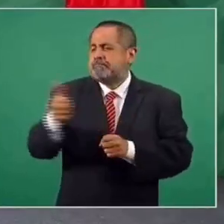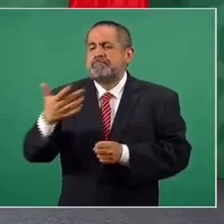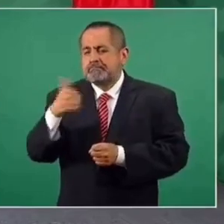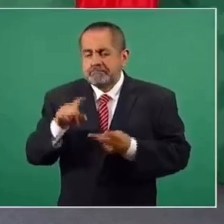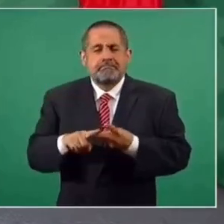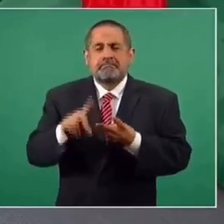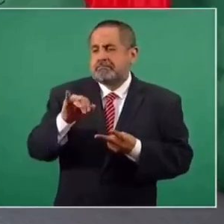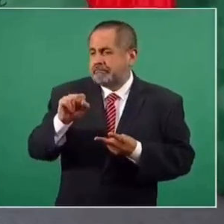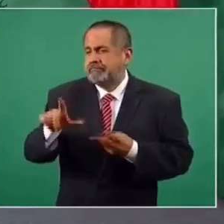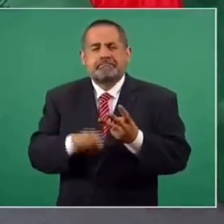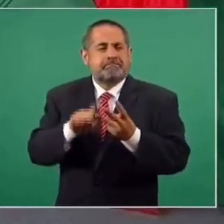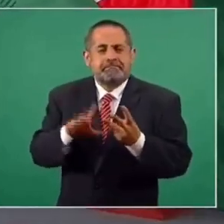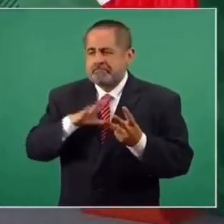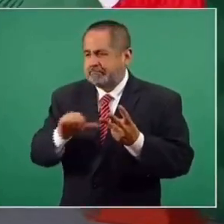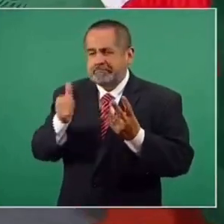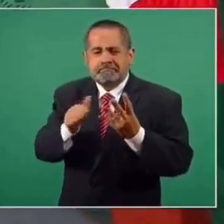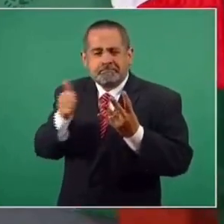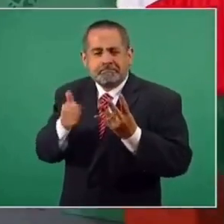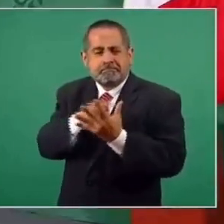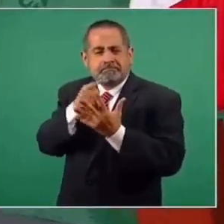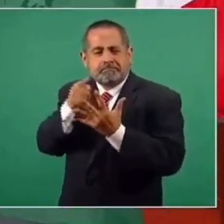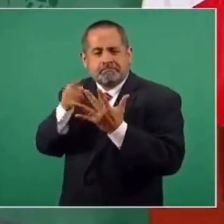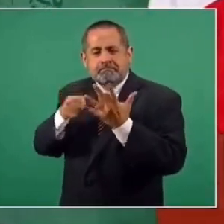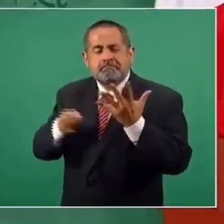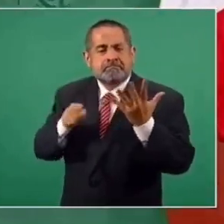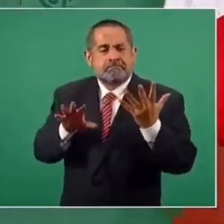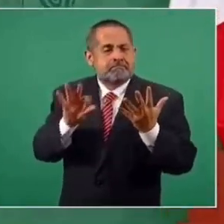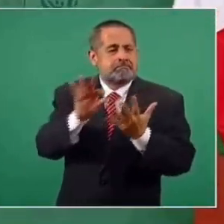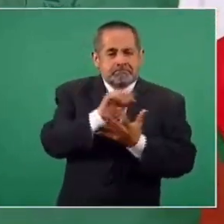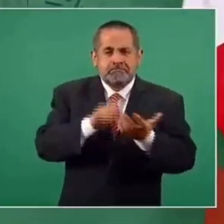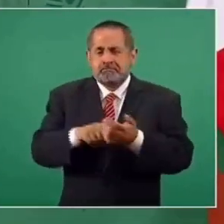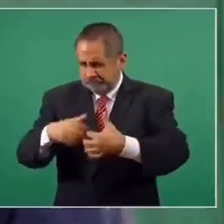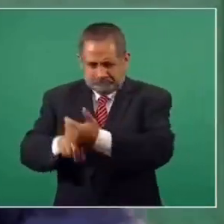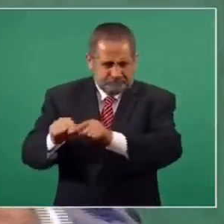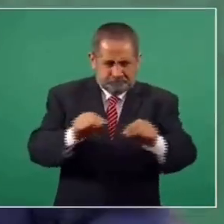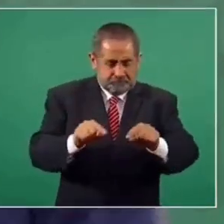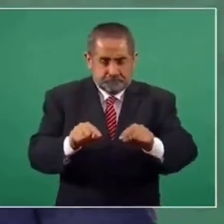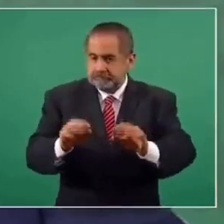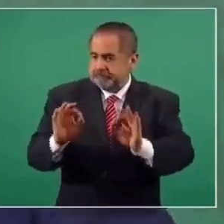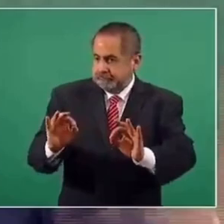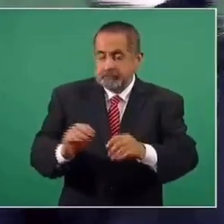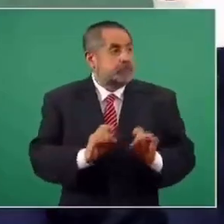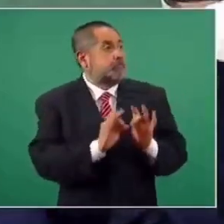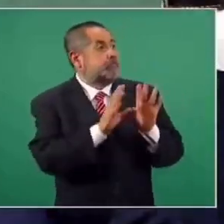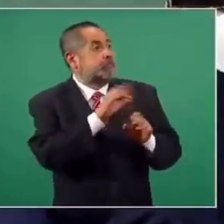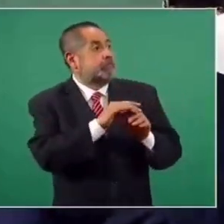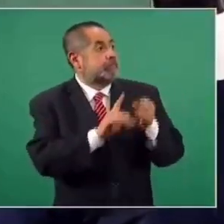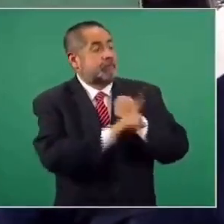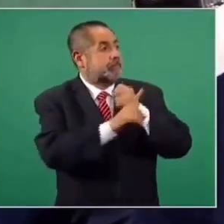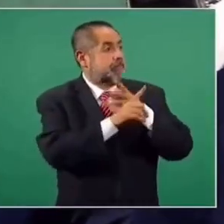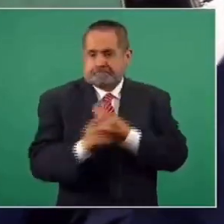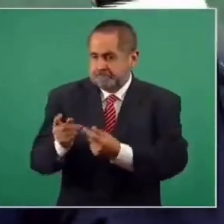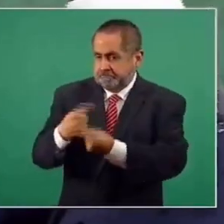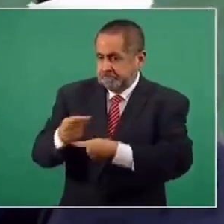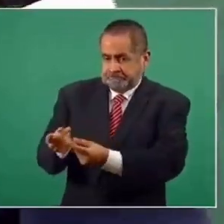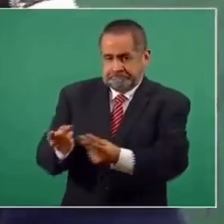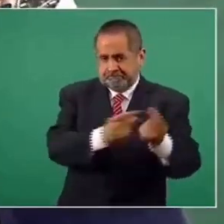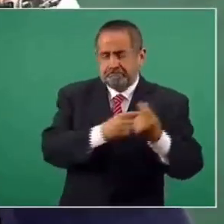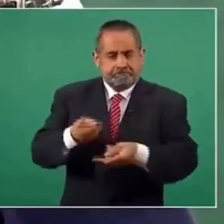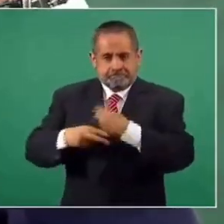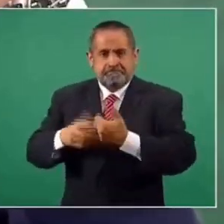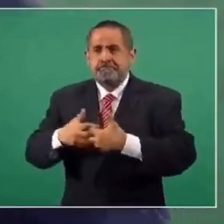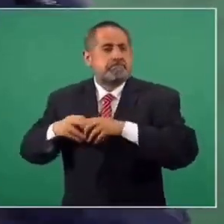tenemos el combustible, tenemos el diésel, tenemos la energía térmica, tenemos las hidroeléctricas. Ahora en la crisis, las echamos a andar todas, todas,